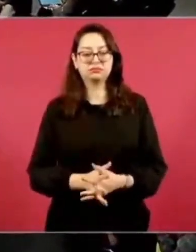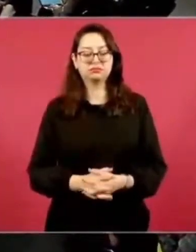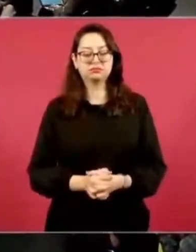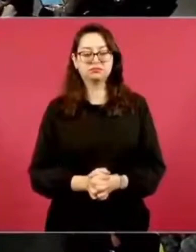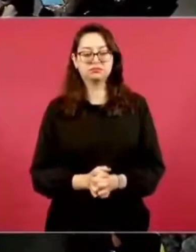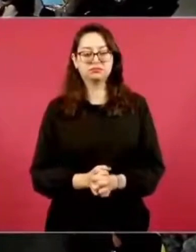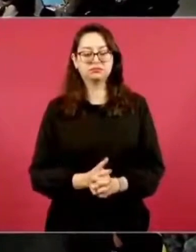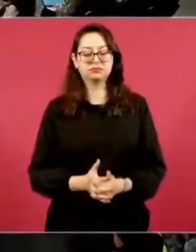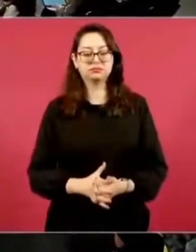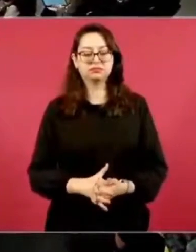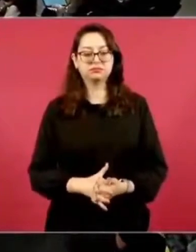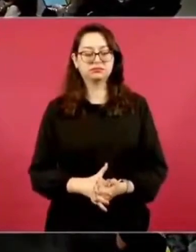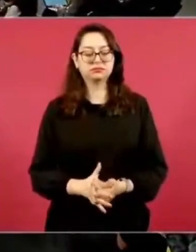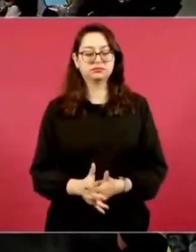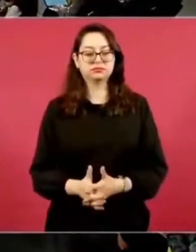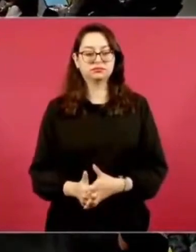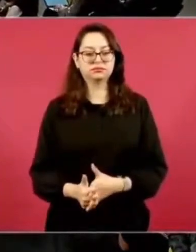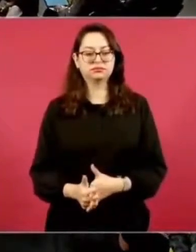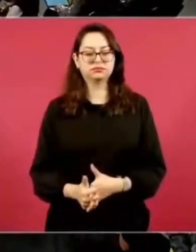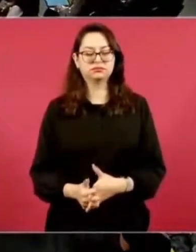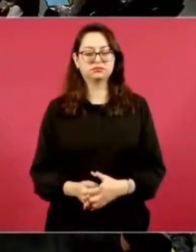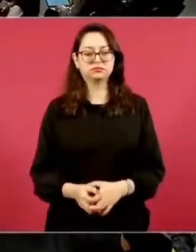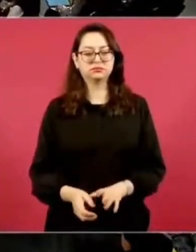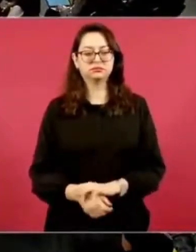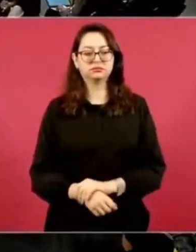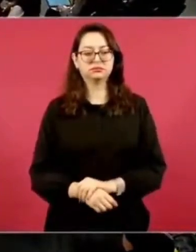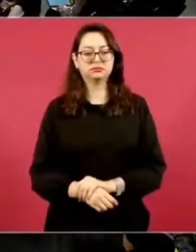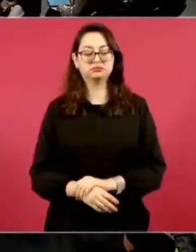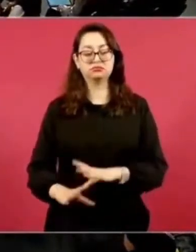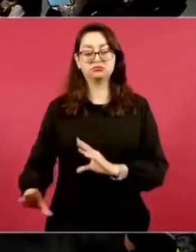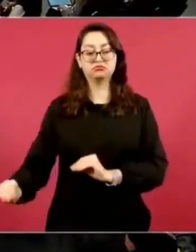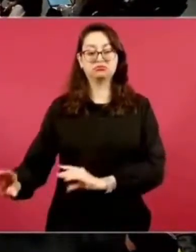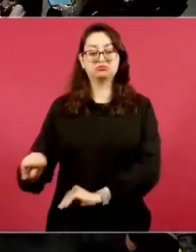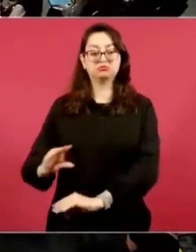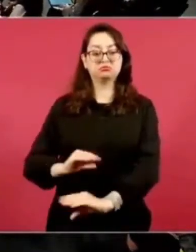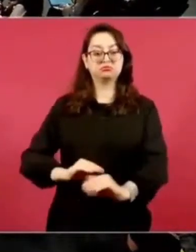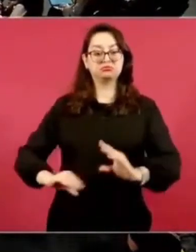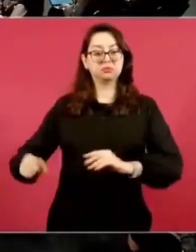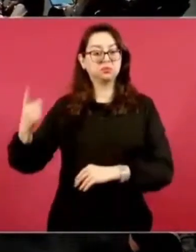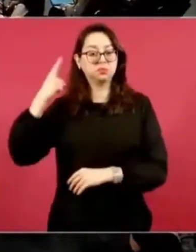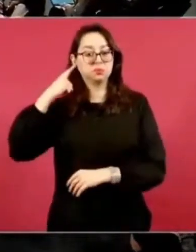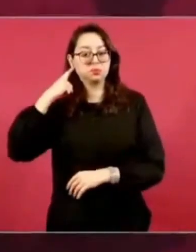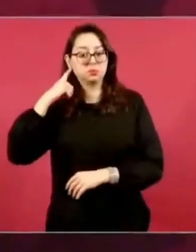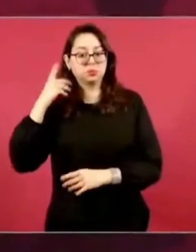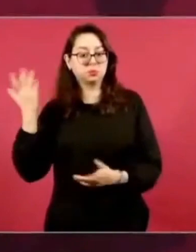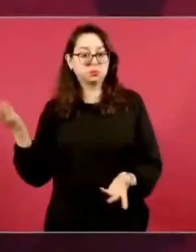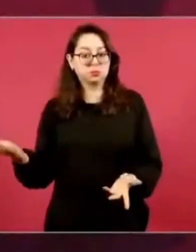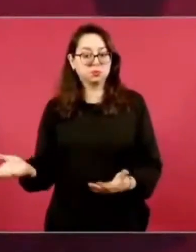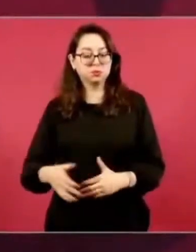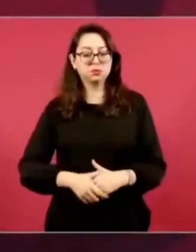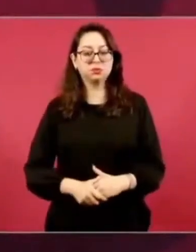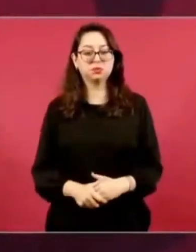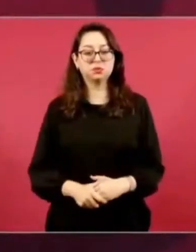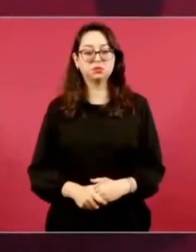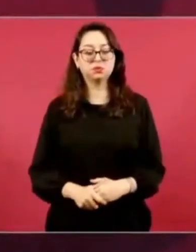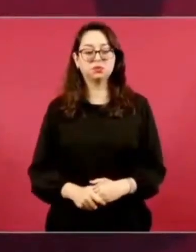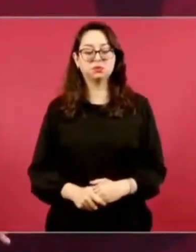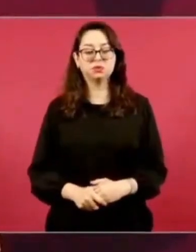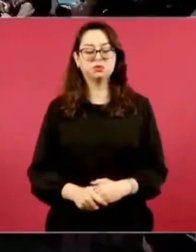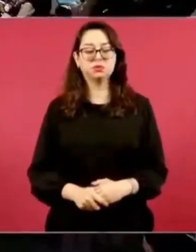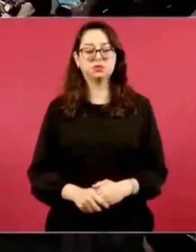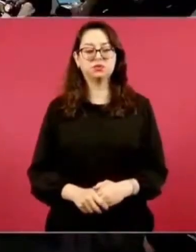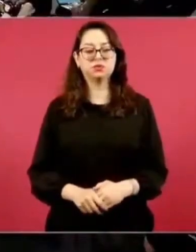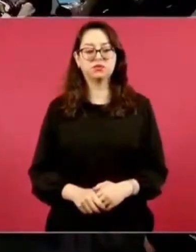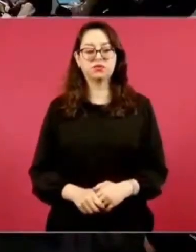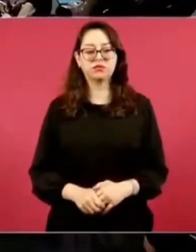su familia pertenece al PRI. Ya no nos metamos ya. Ya, ya dejamos. La última